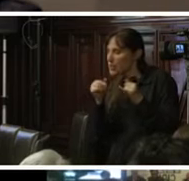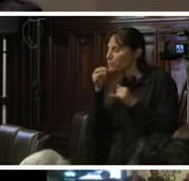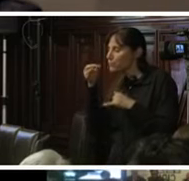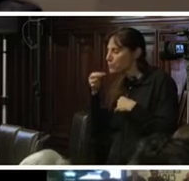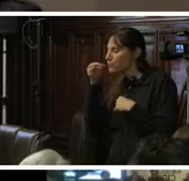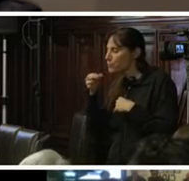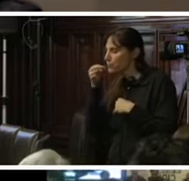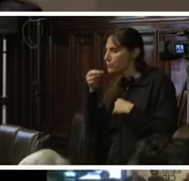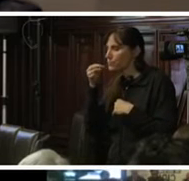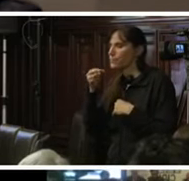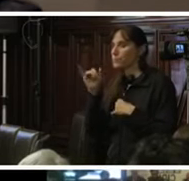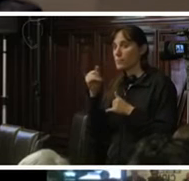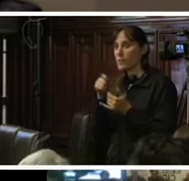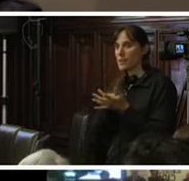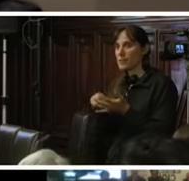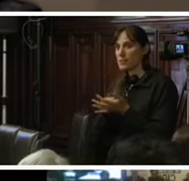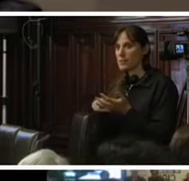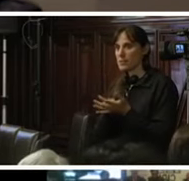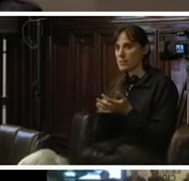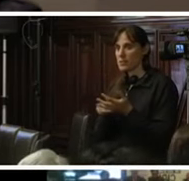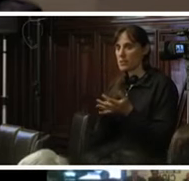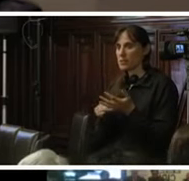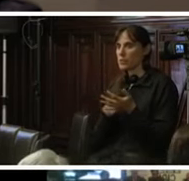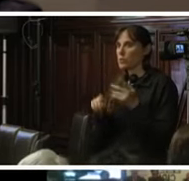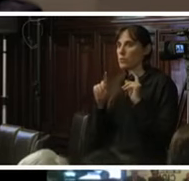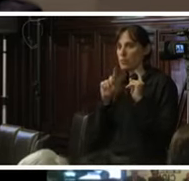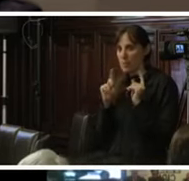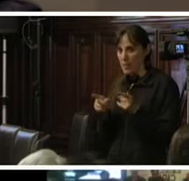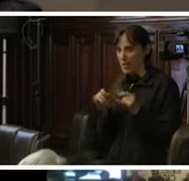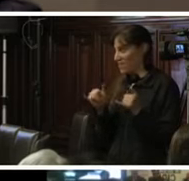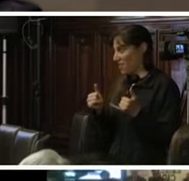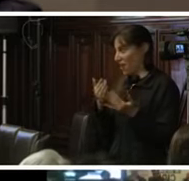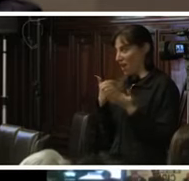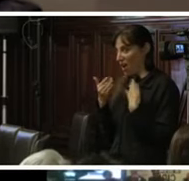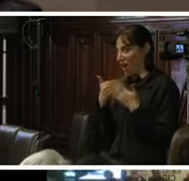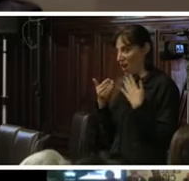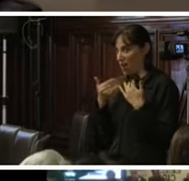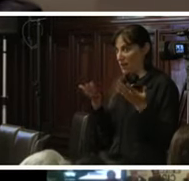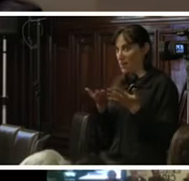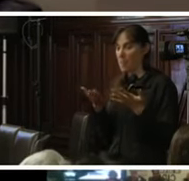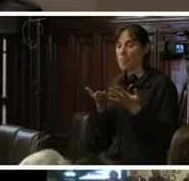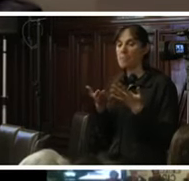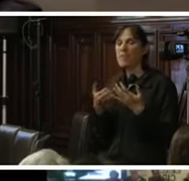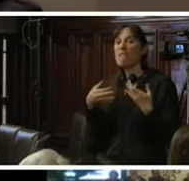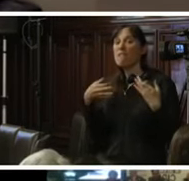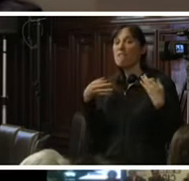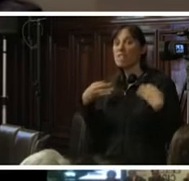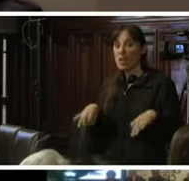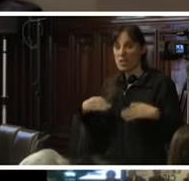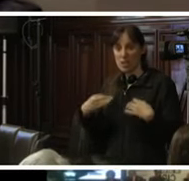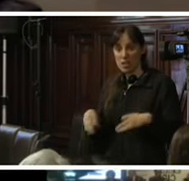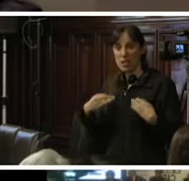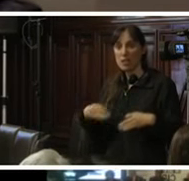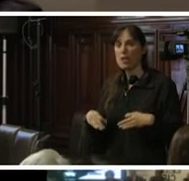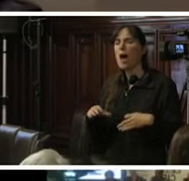de forma escrita y oral en esta audiencia. Es cierto que ha